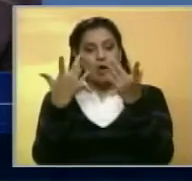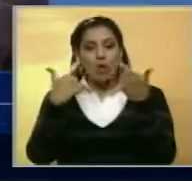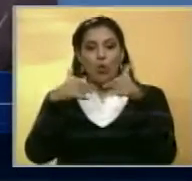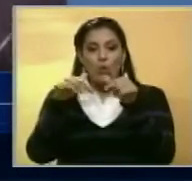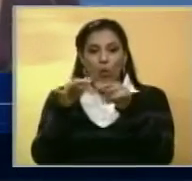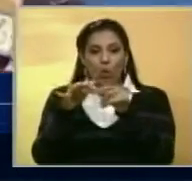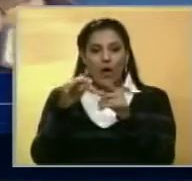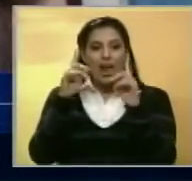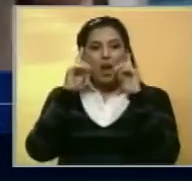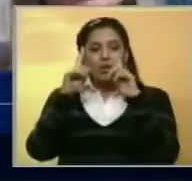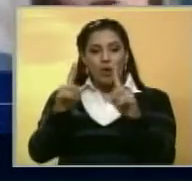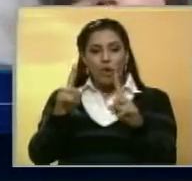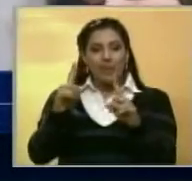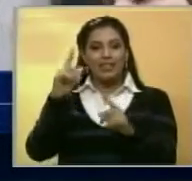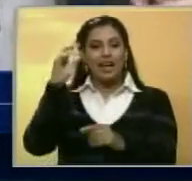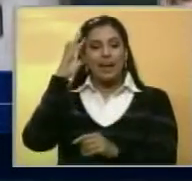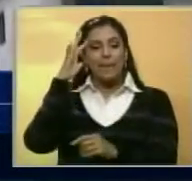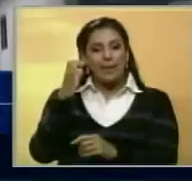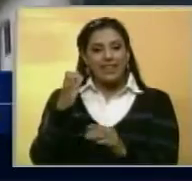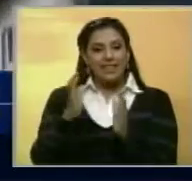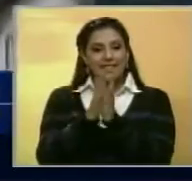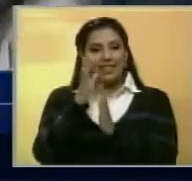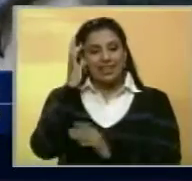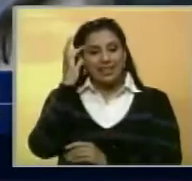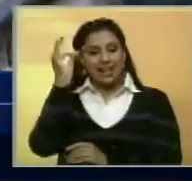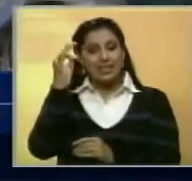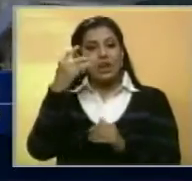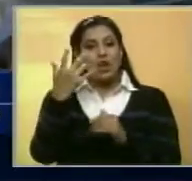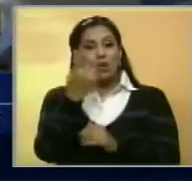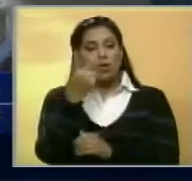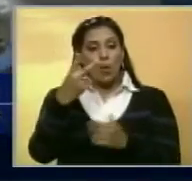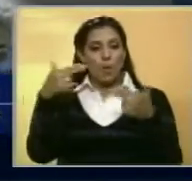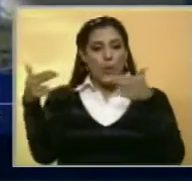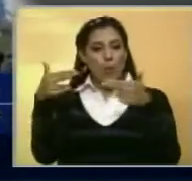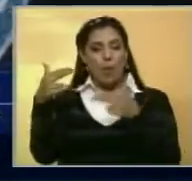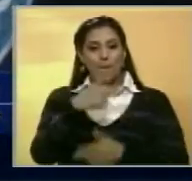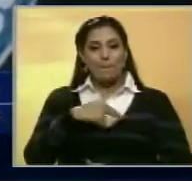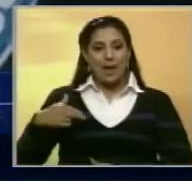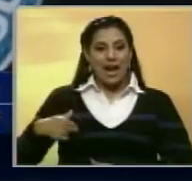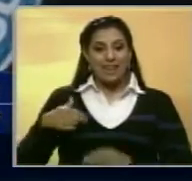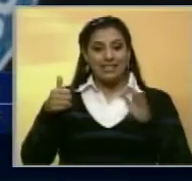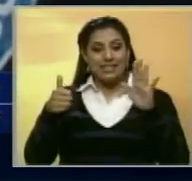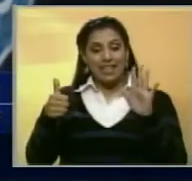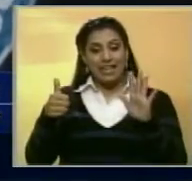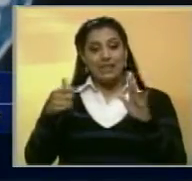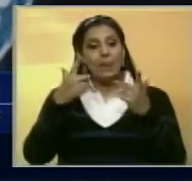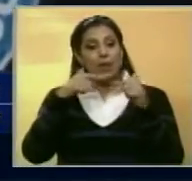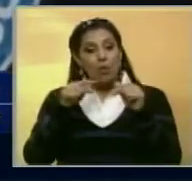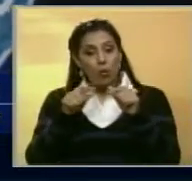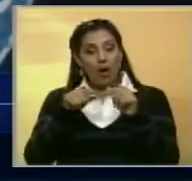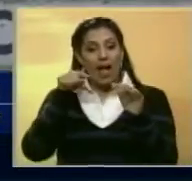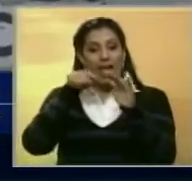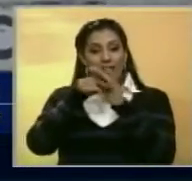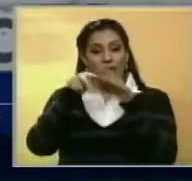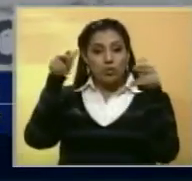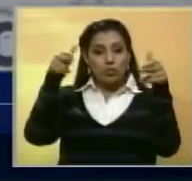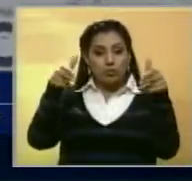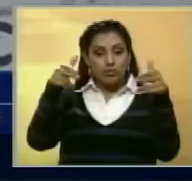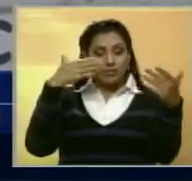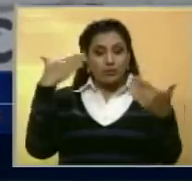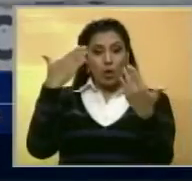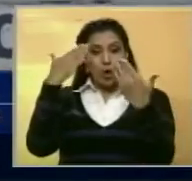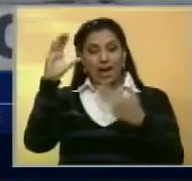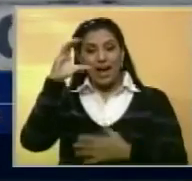ubicado en la carretera Petare-Santa Lucía, donde se produjo un enfrentamiento entre comisiones de Polisucre y seis delincuentes que ingresaron a la unidad educativa